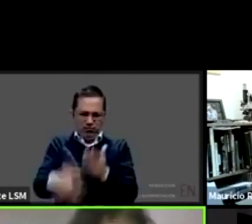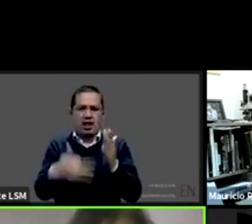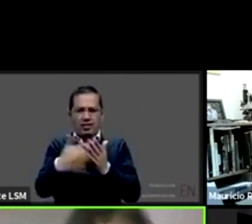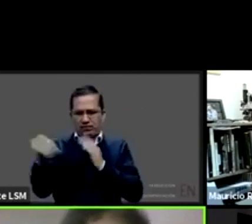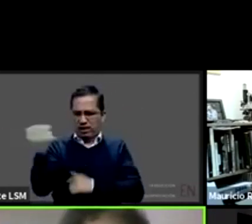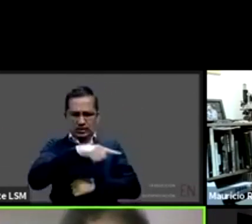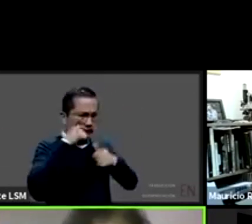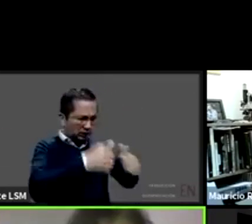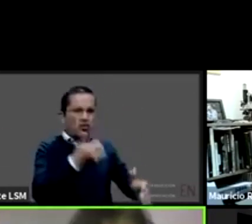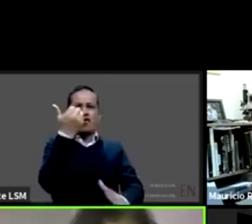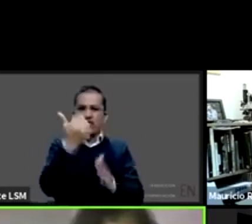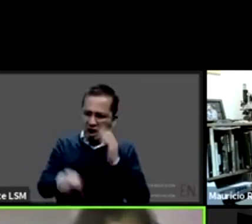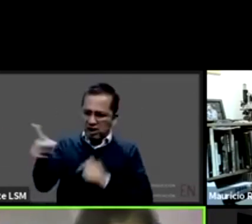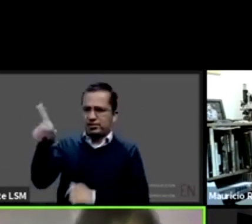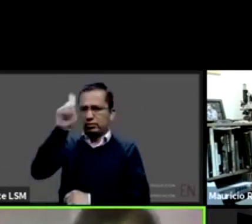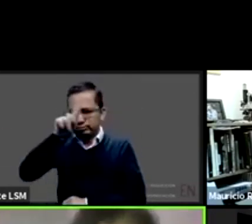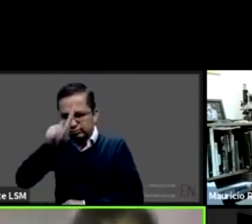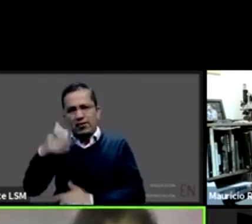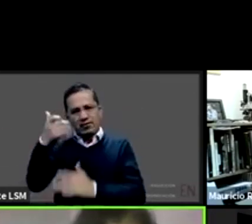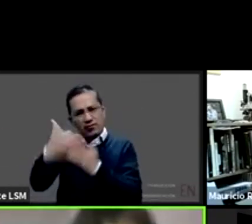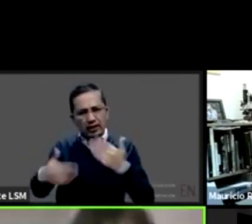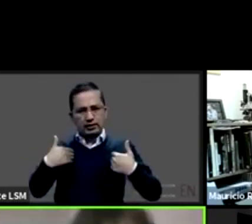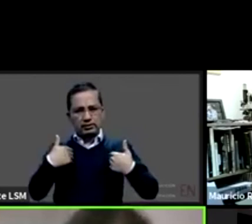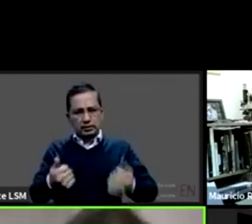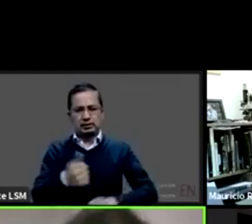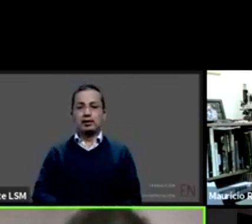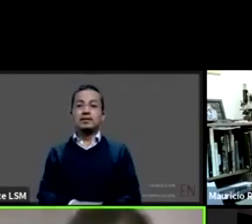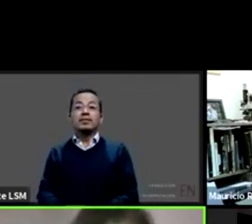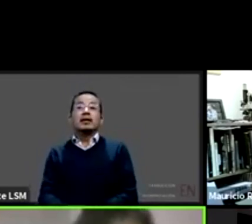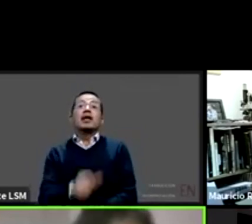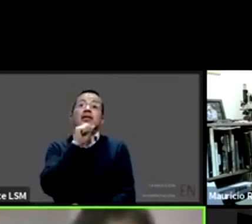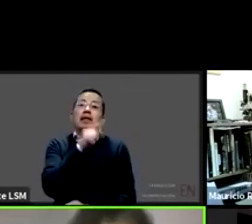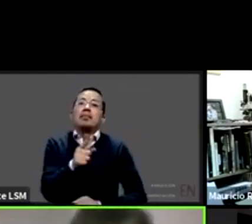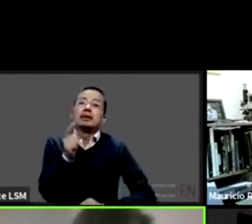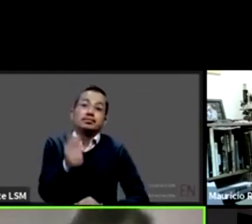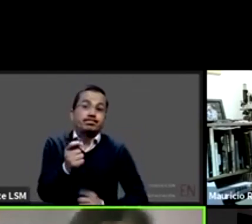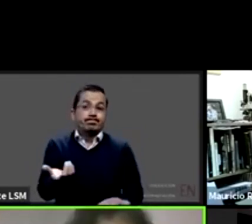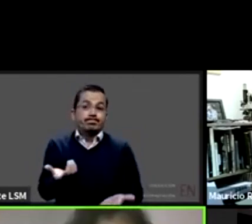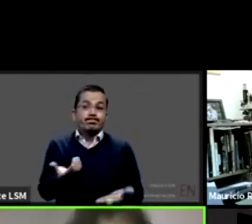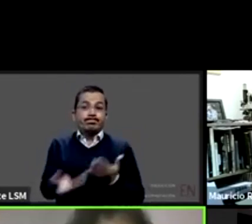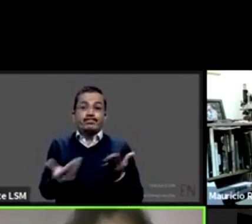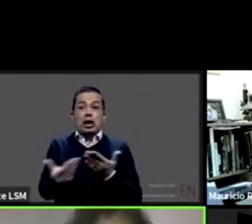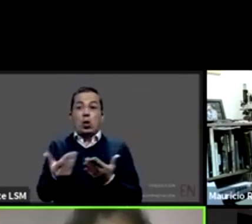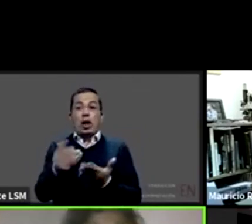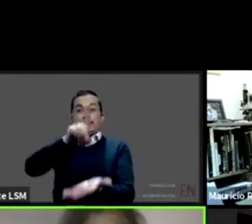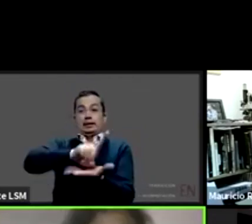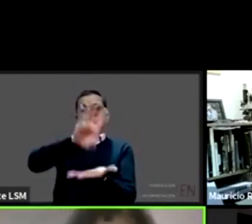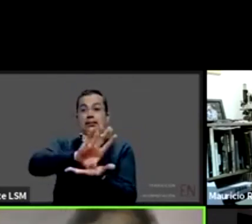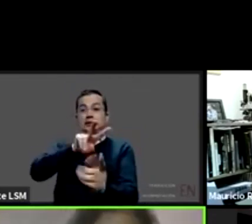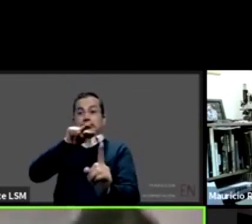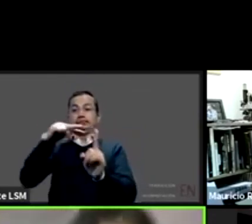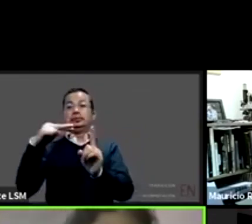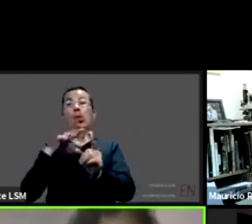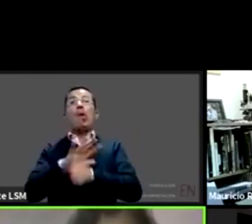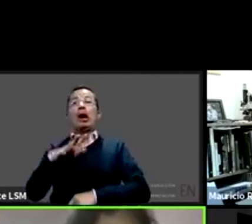ya lo decían primero de una visión de la discapacidad que persiste con una visión médica ¿no? y mucho más